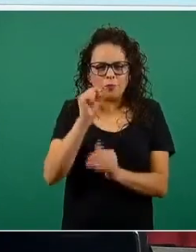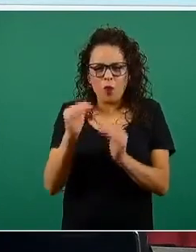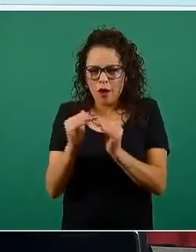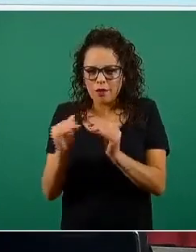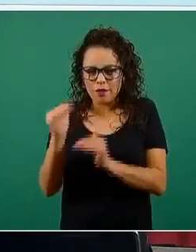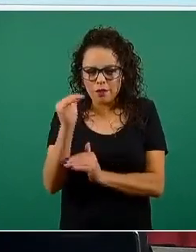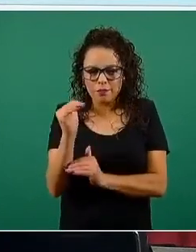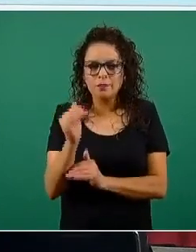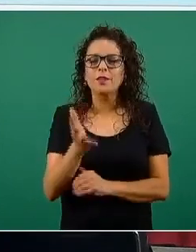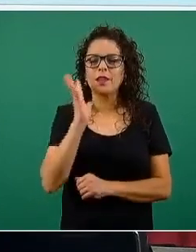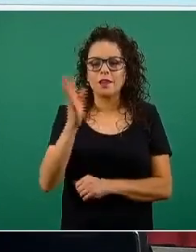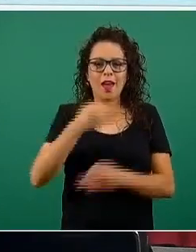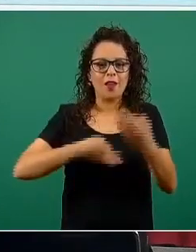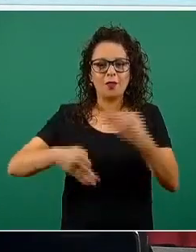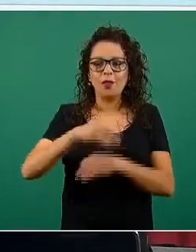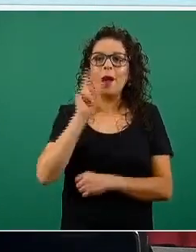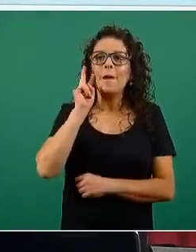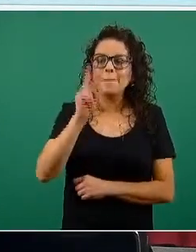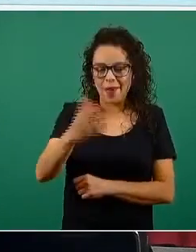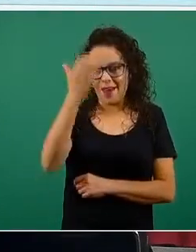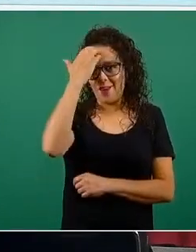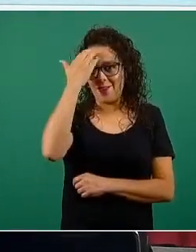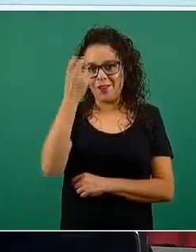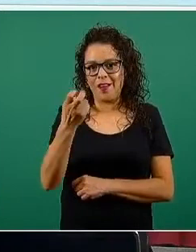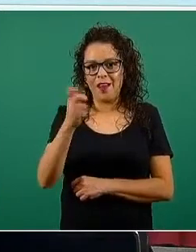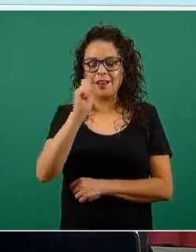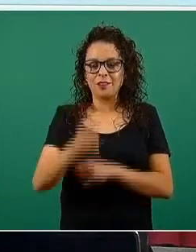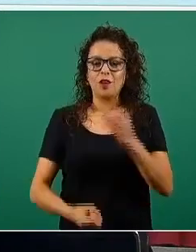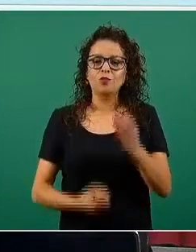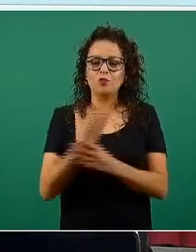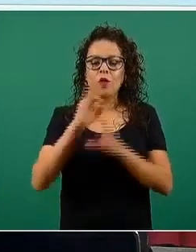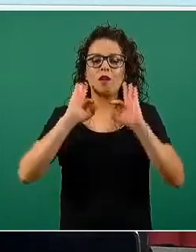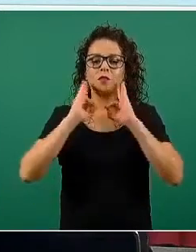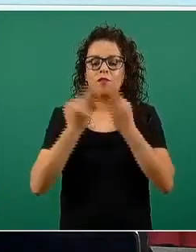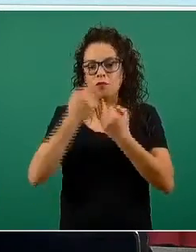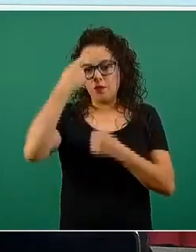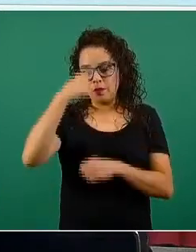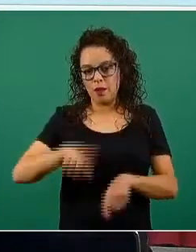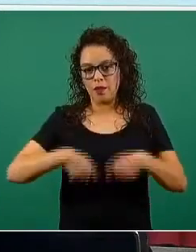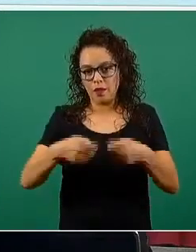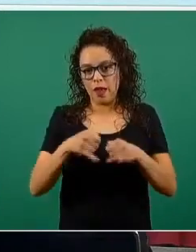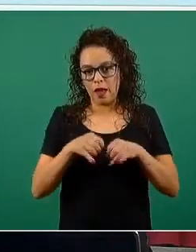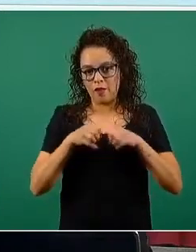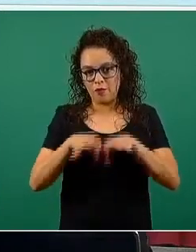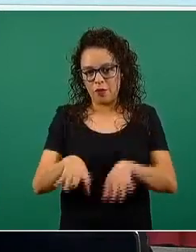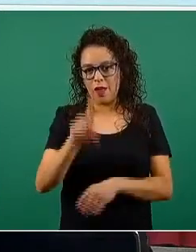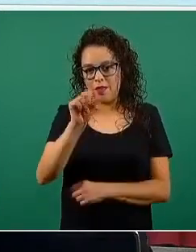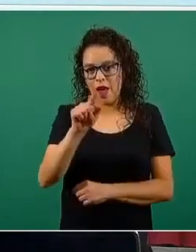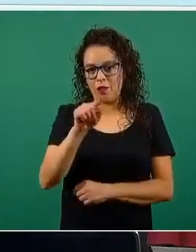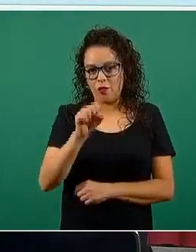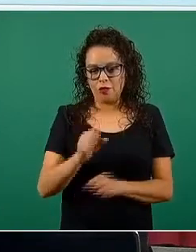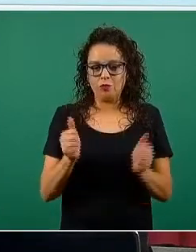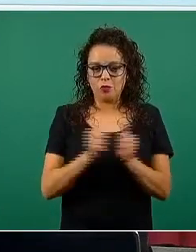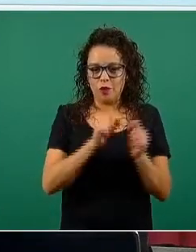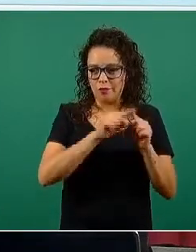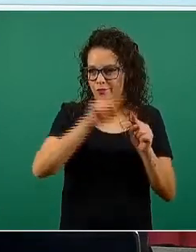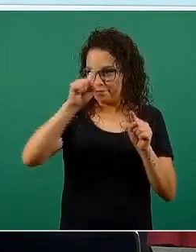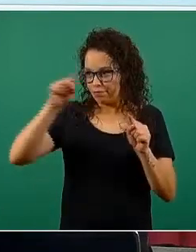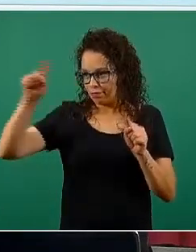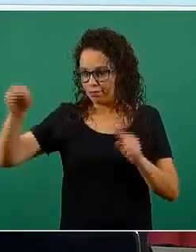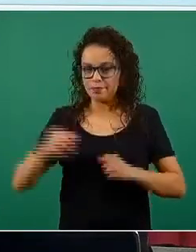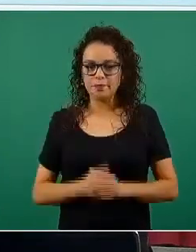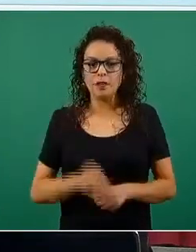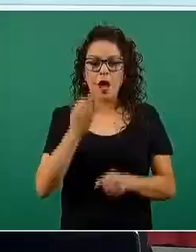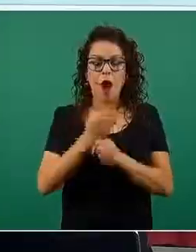familiarizado con esta nueva forma de presentar los datos. Esta gráfica lo que